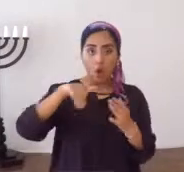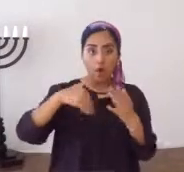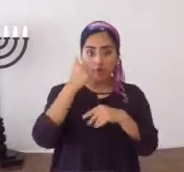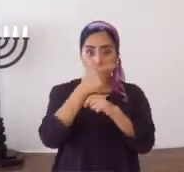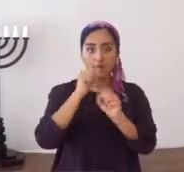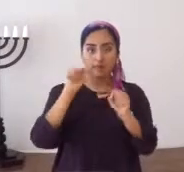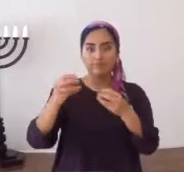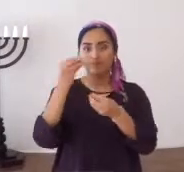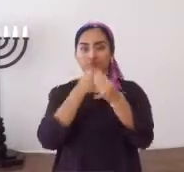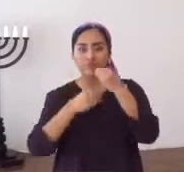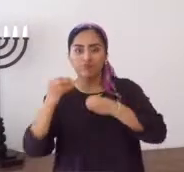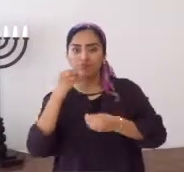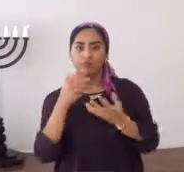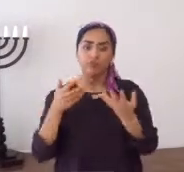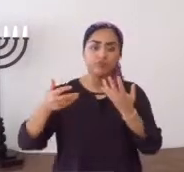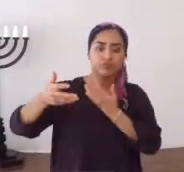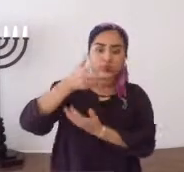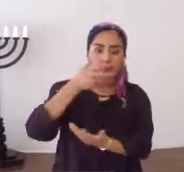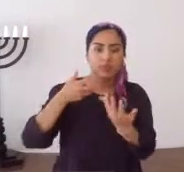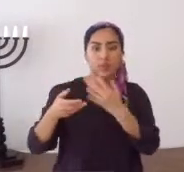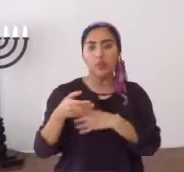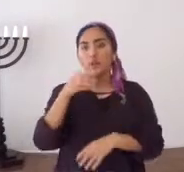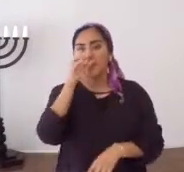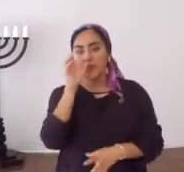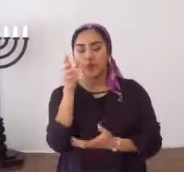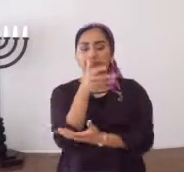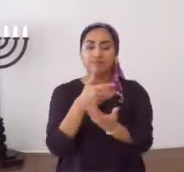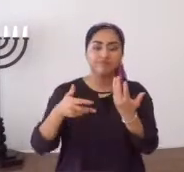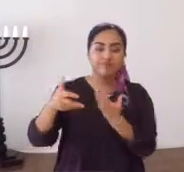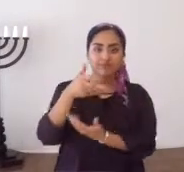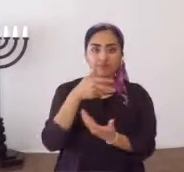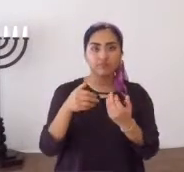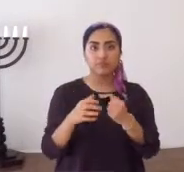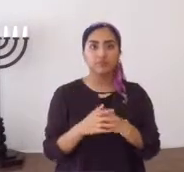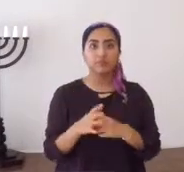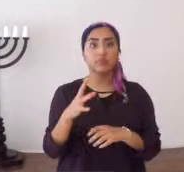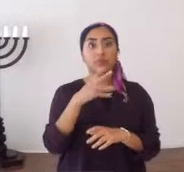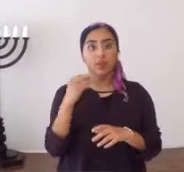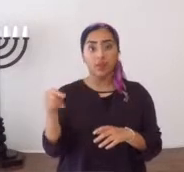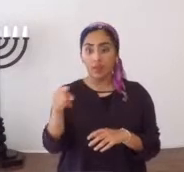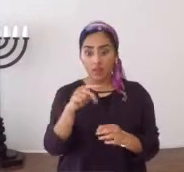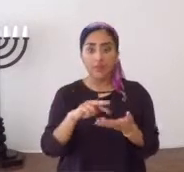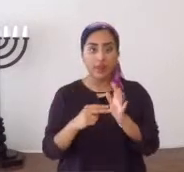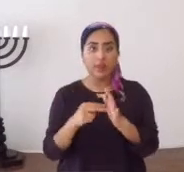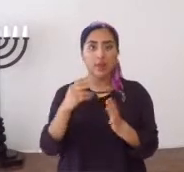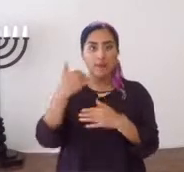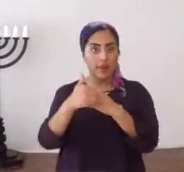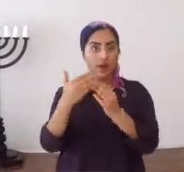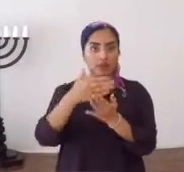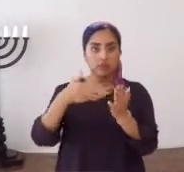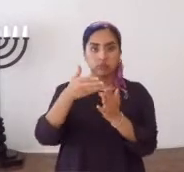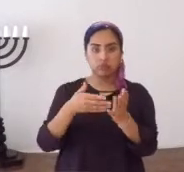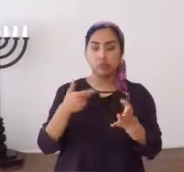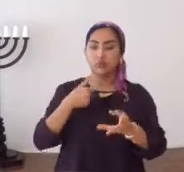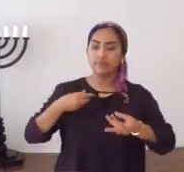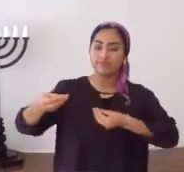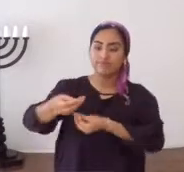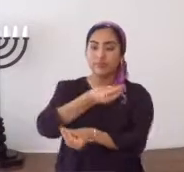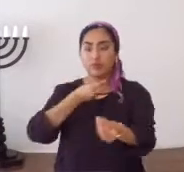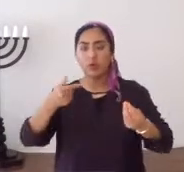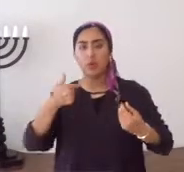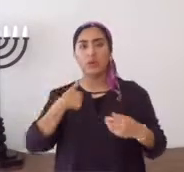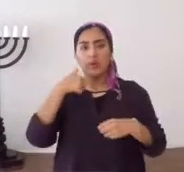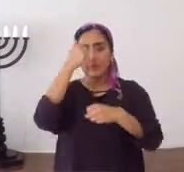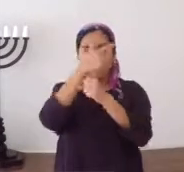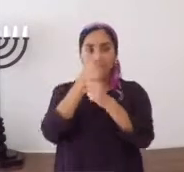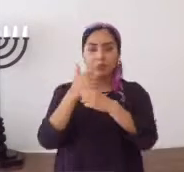los hermanos, todos los ajín, pueden comer, y pueden tomar alguna bebida. Y entonces eso es partir el